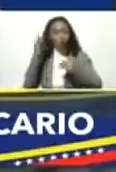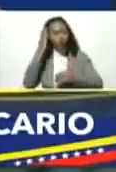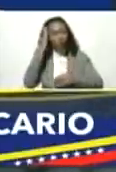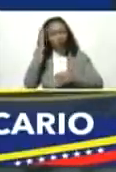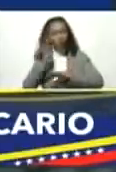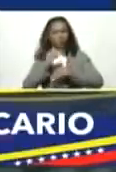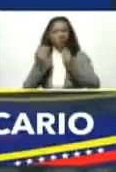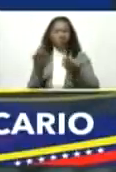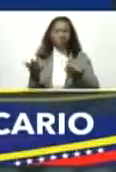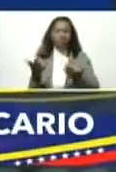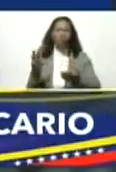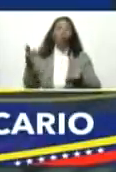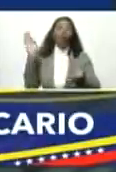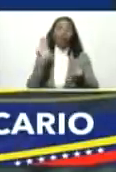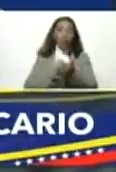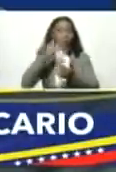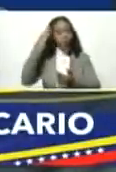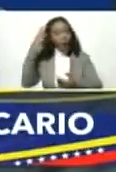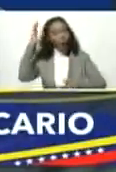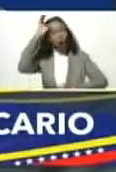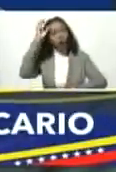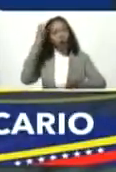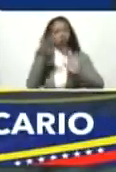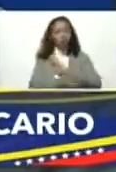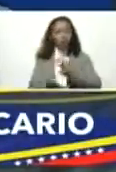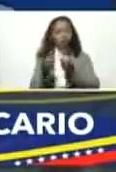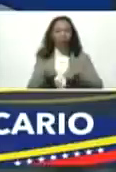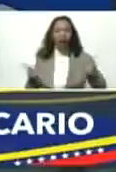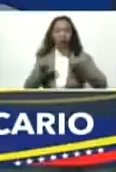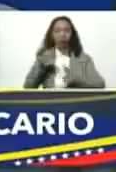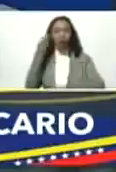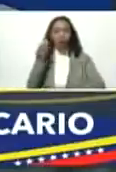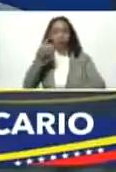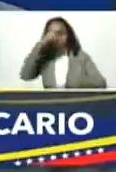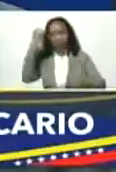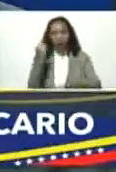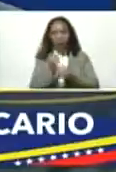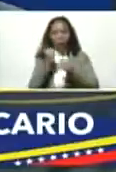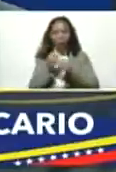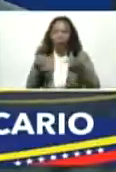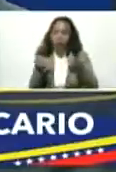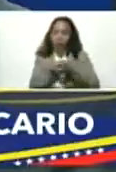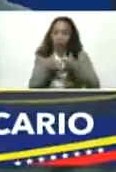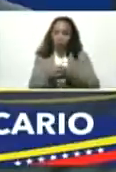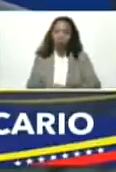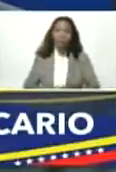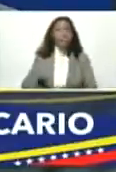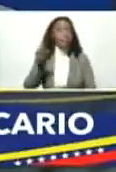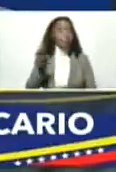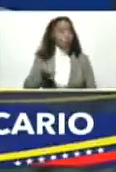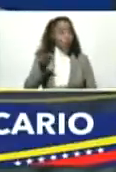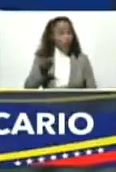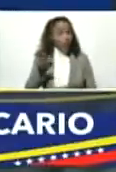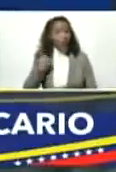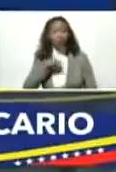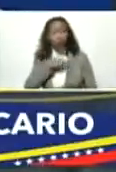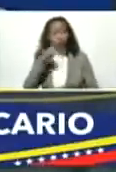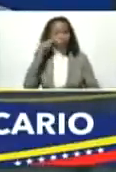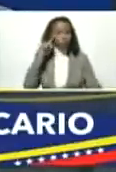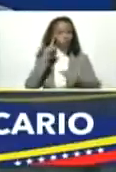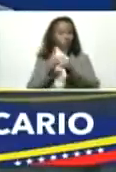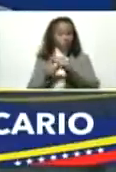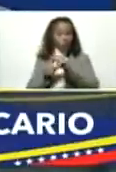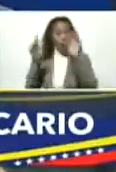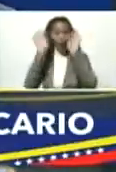hemos vuelto a soñar y a tomar conciencia del valor real del trabajo en equipo y lo más importante nos hemos dado cuenta del